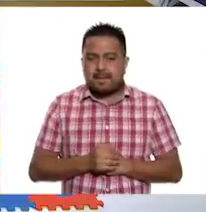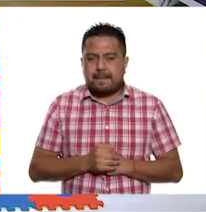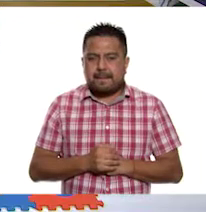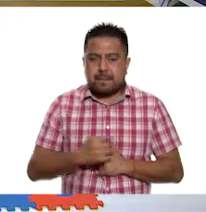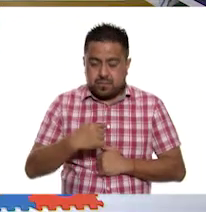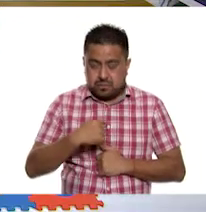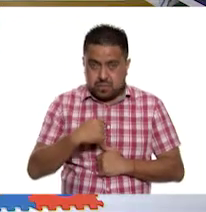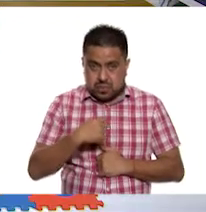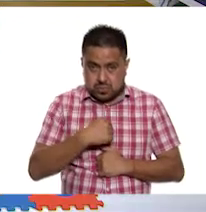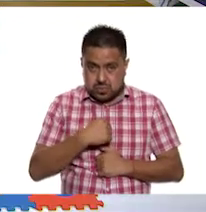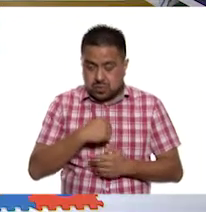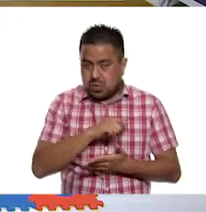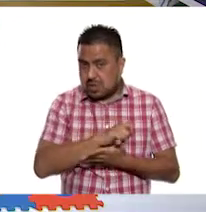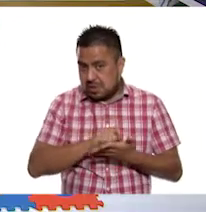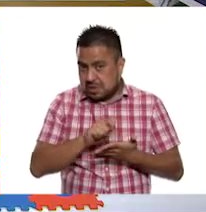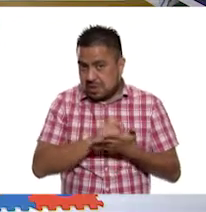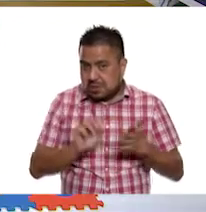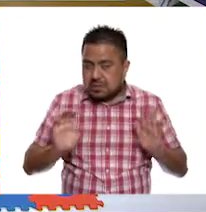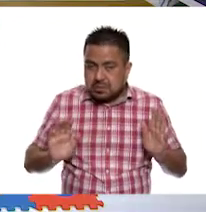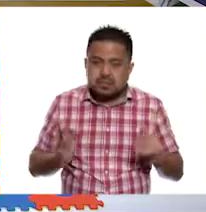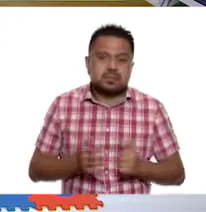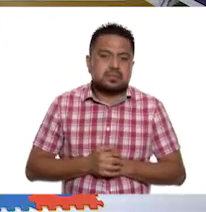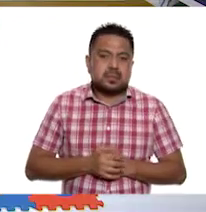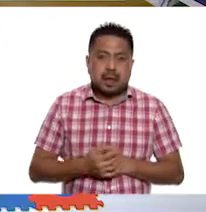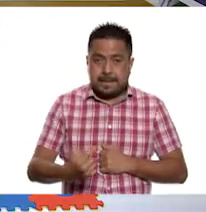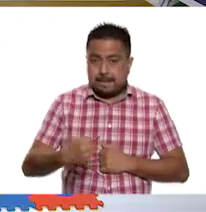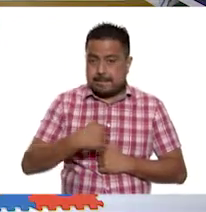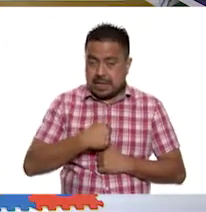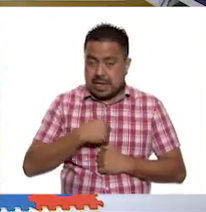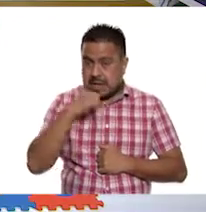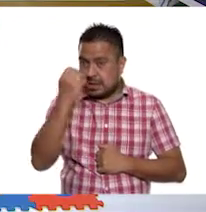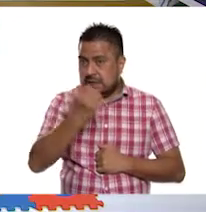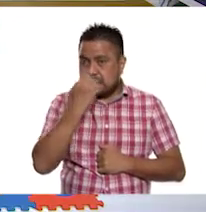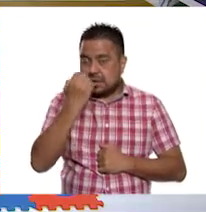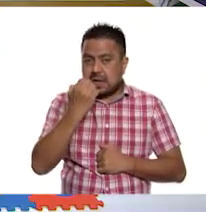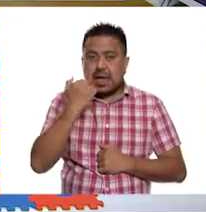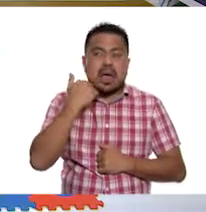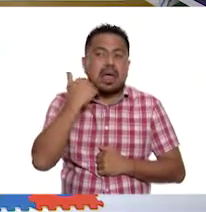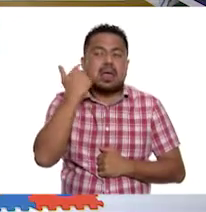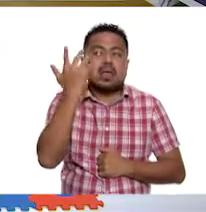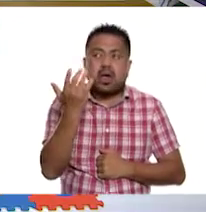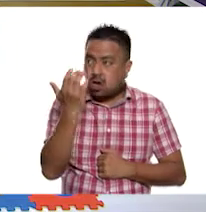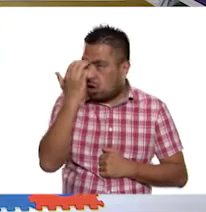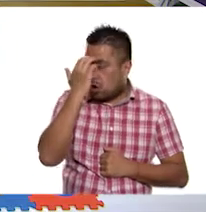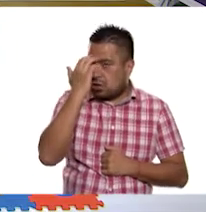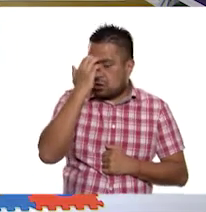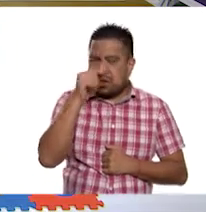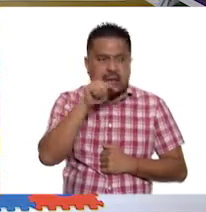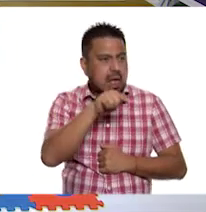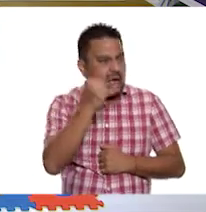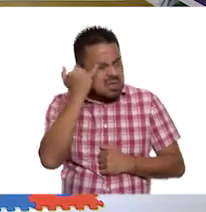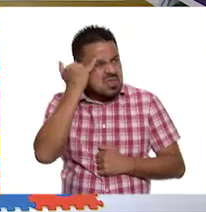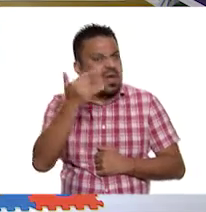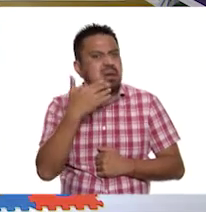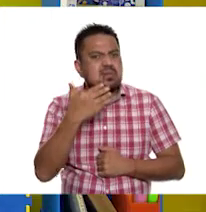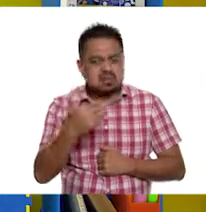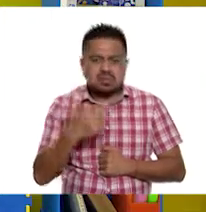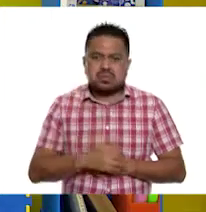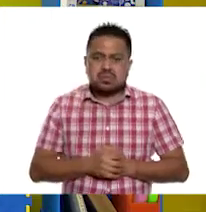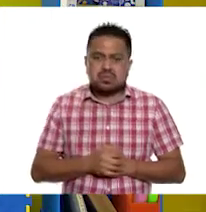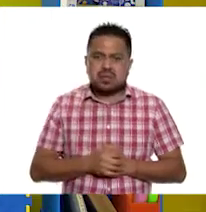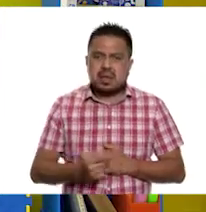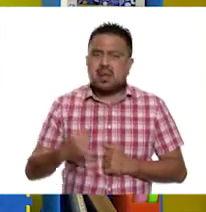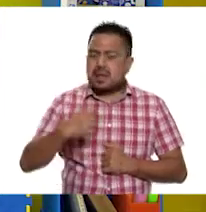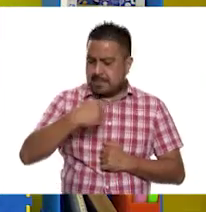dice. Yo escribiría, mi escuela quiero conocer. Esa es una gran idea. Ajá. Mi